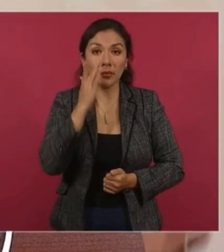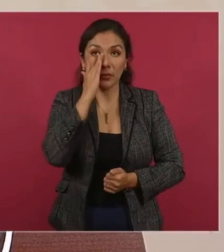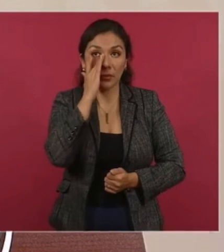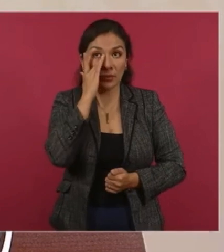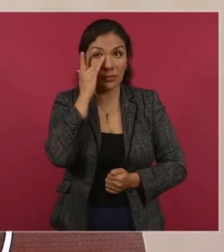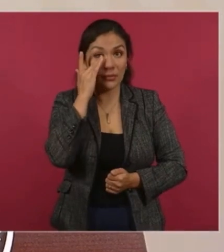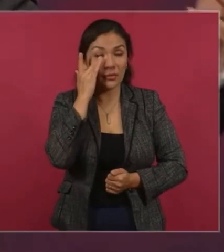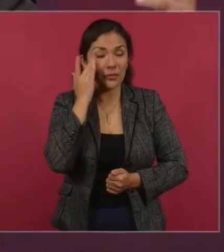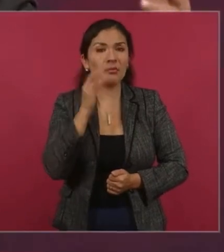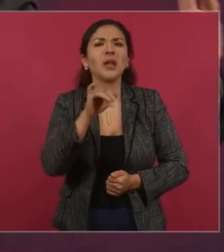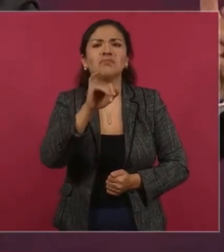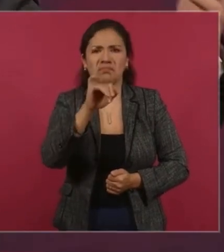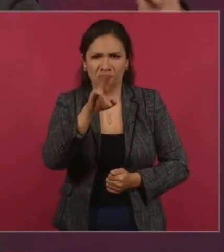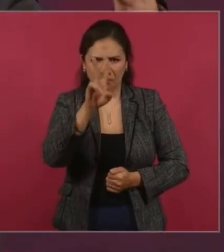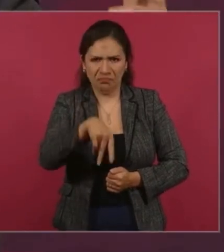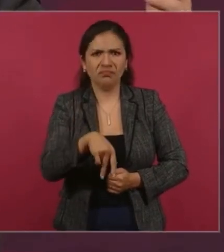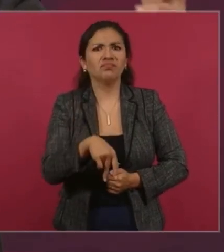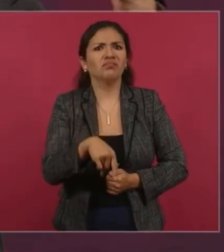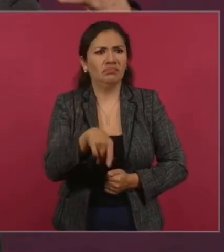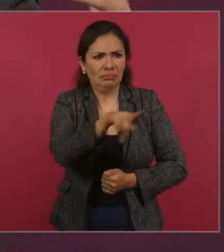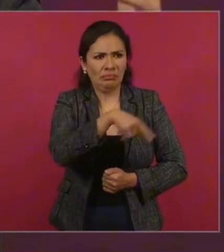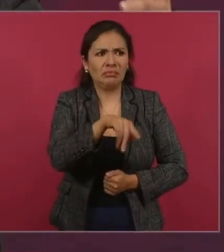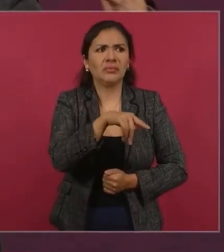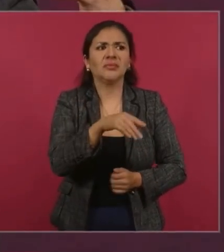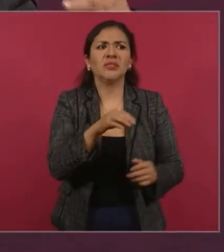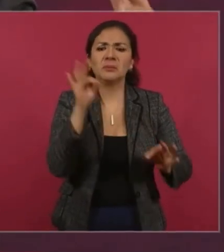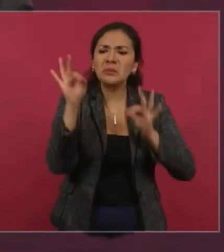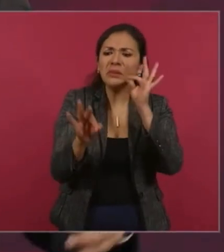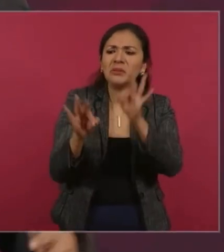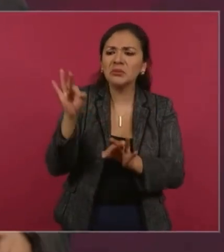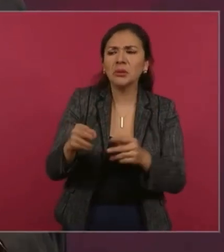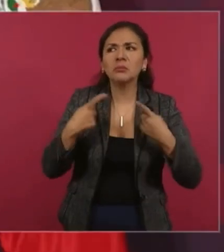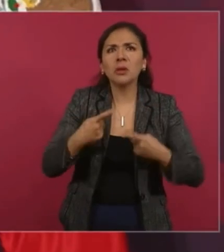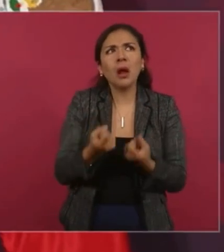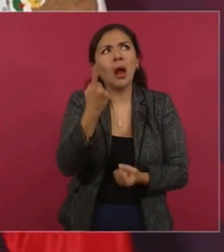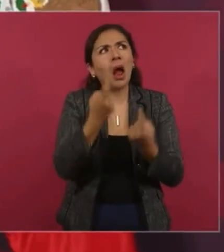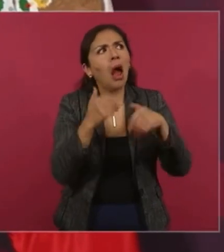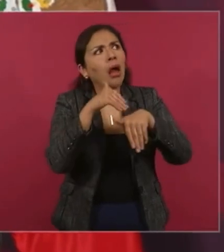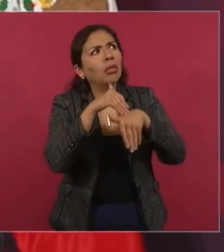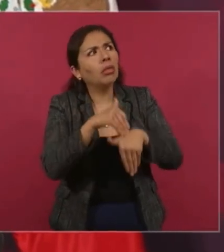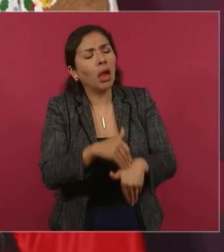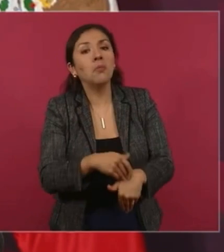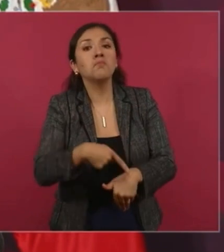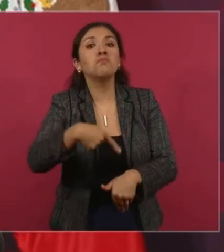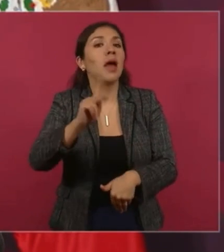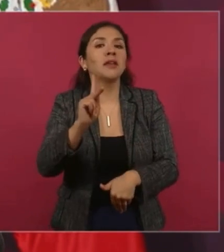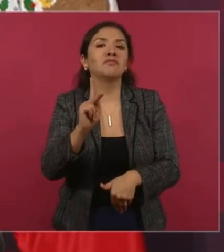sí avanzaron, sí avanzaron, pero no pudieron.